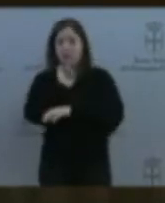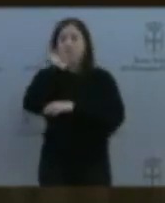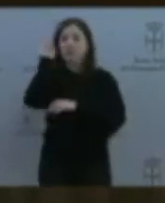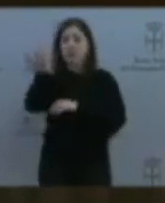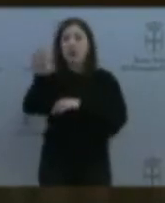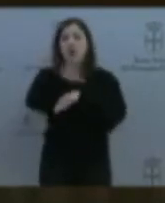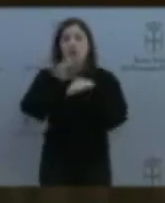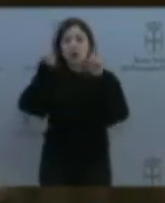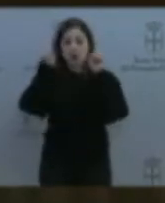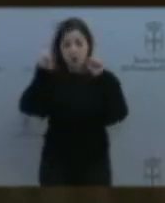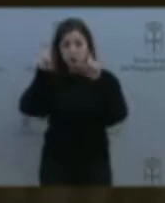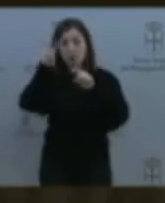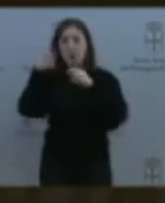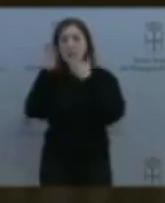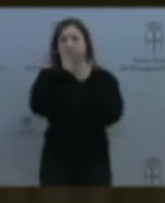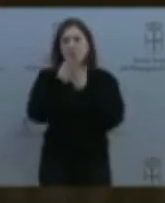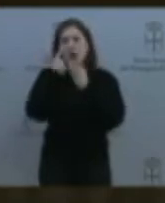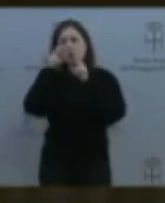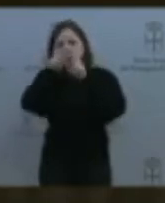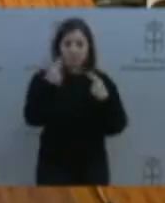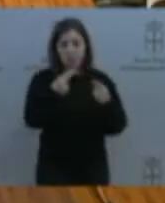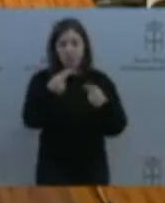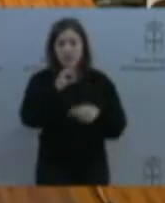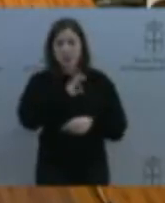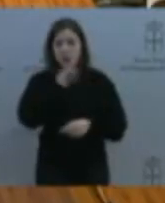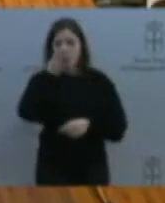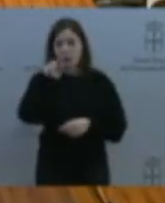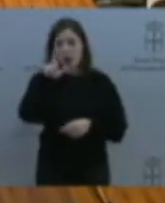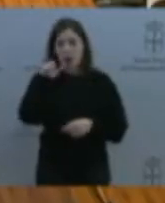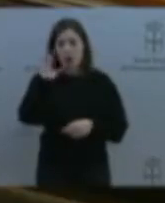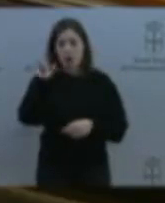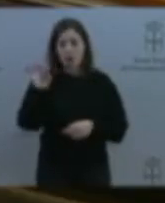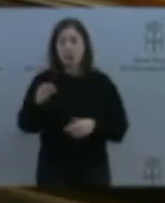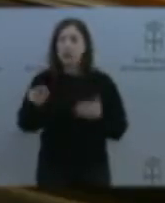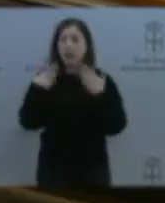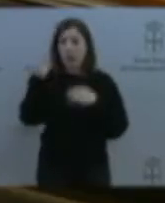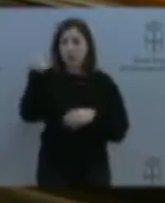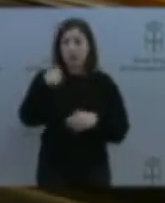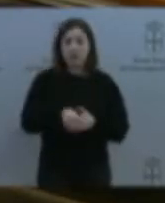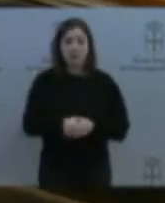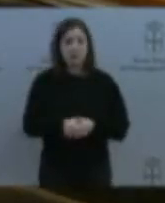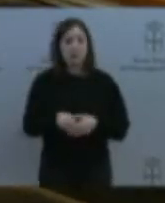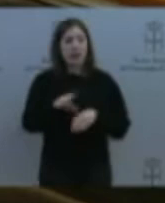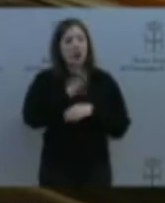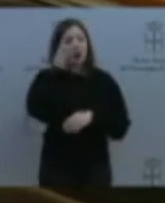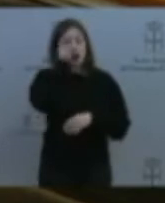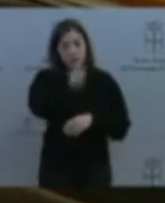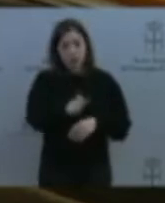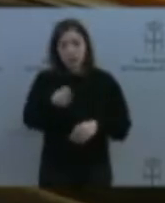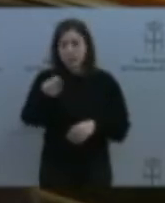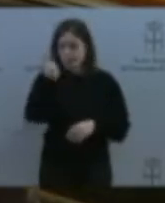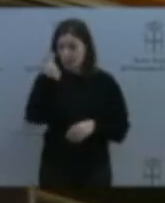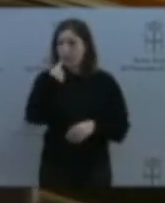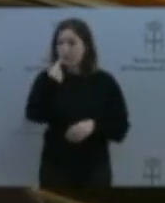y la solución en la que ya se está trabajando. Señora consellera, en primer lugar, feliz semana de las yetras asturianas.